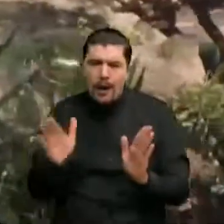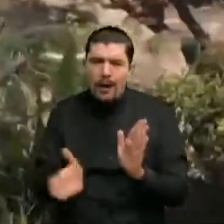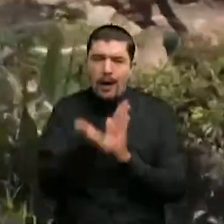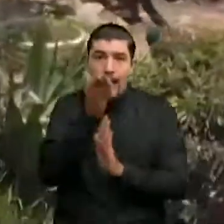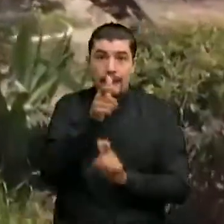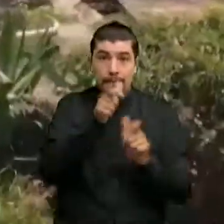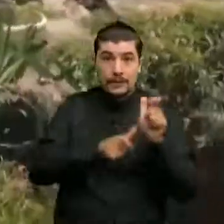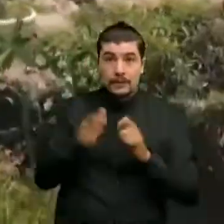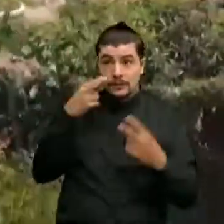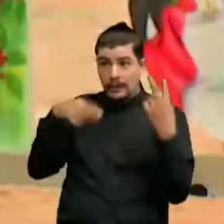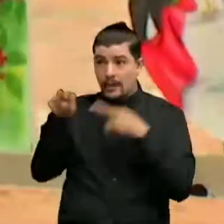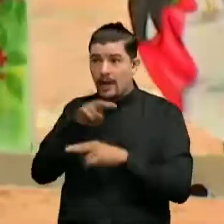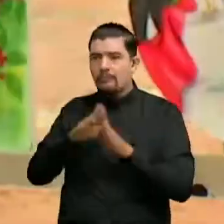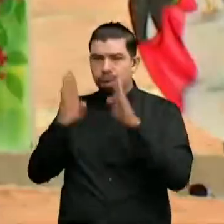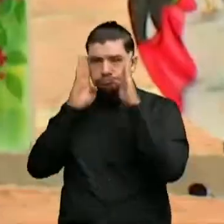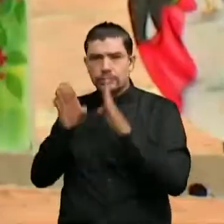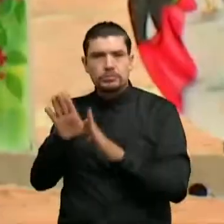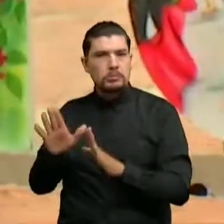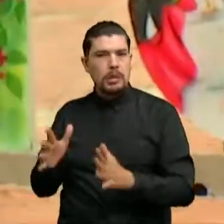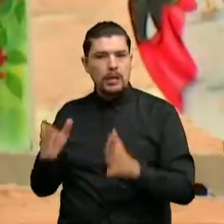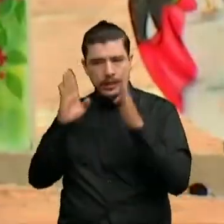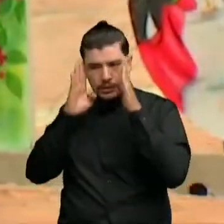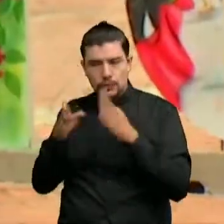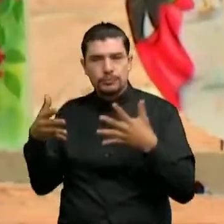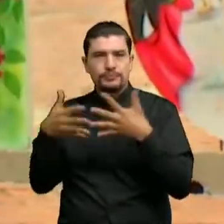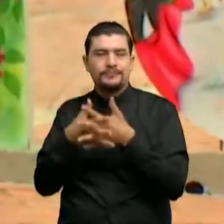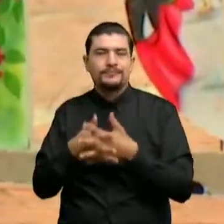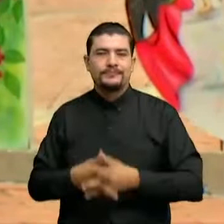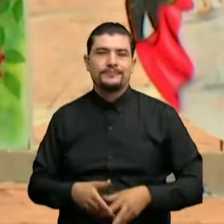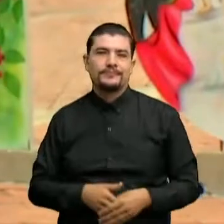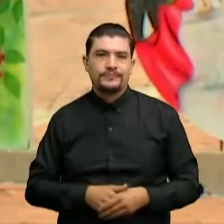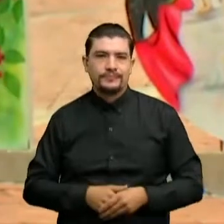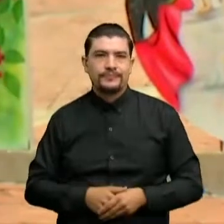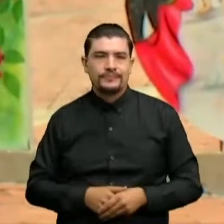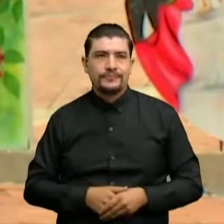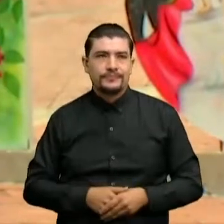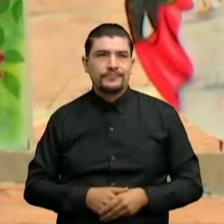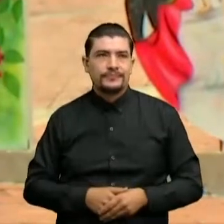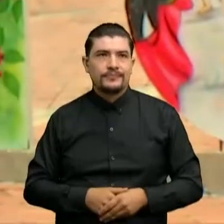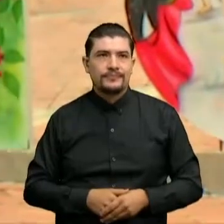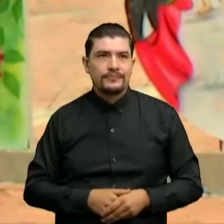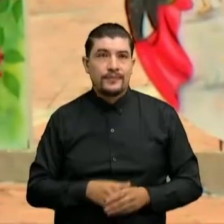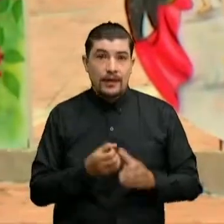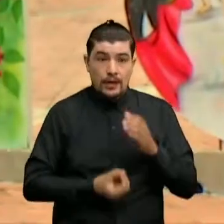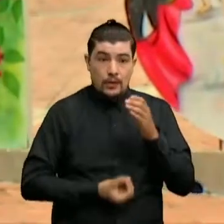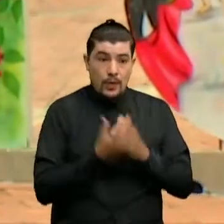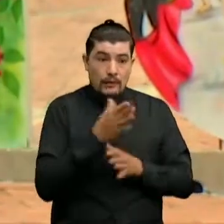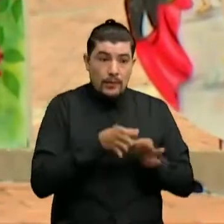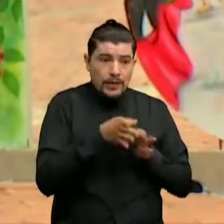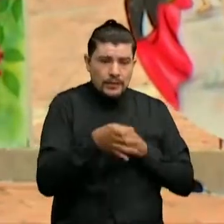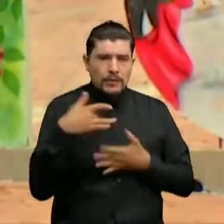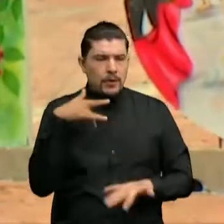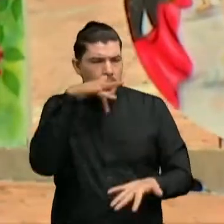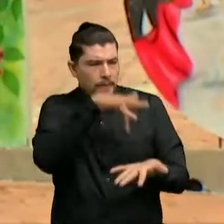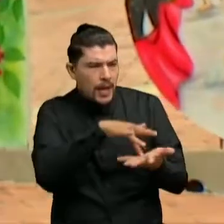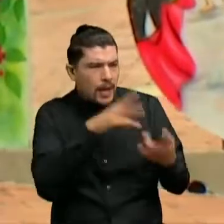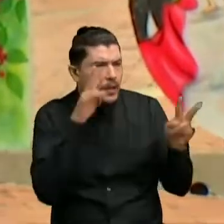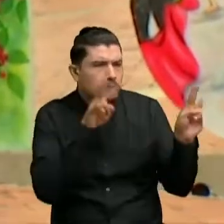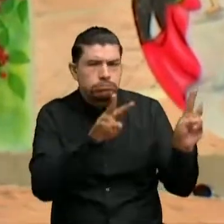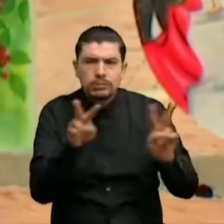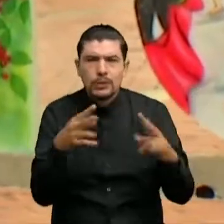turista una atención integral Pues no mentimos cuando decimos que llegar al nuevo castro urbano de Gramalote Es encontrarse con una